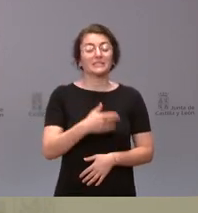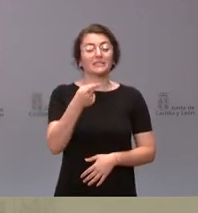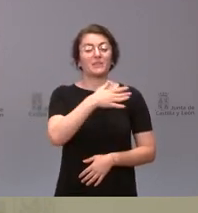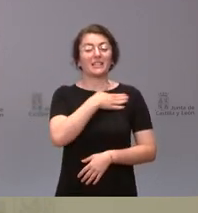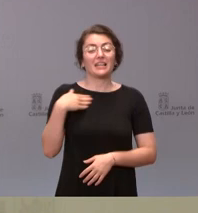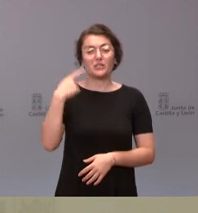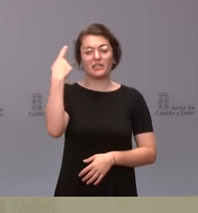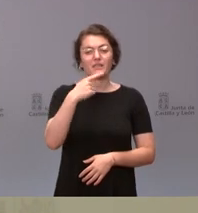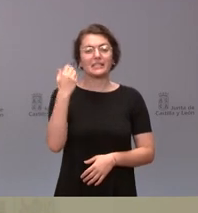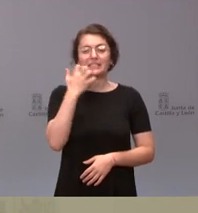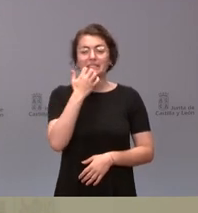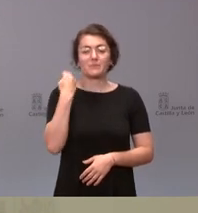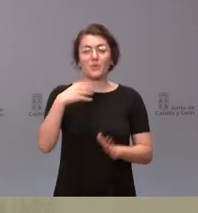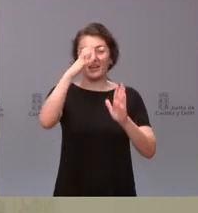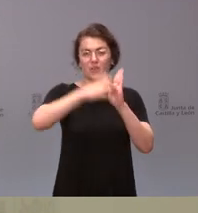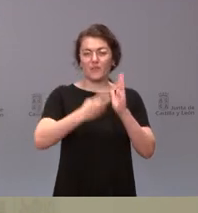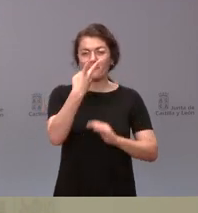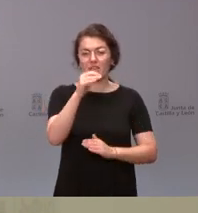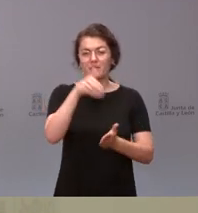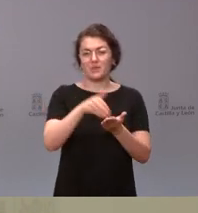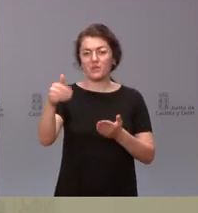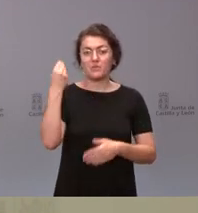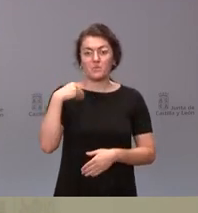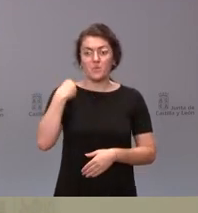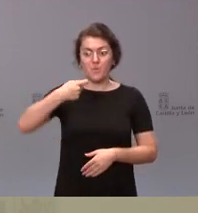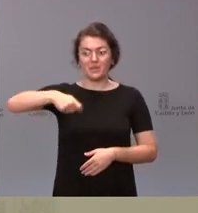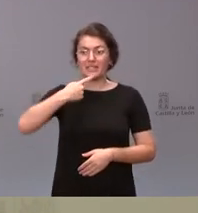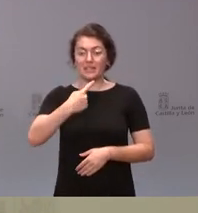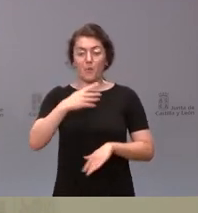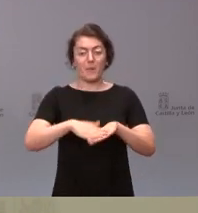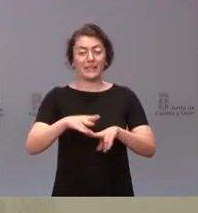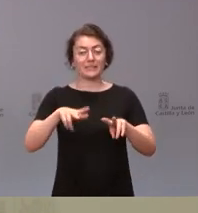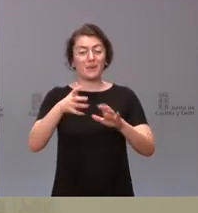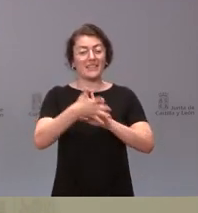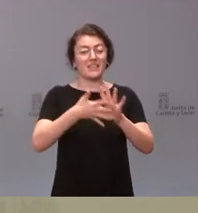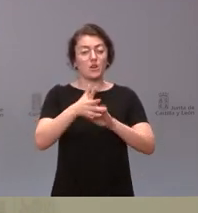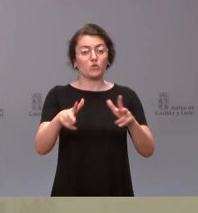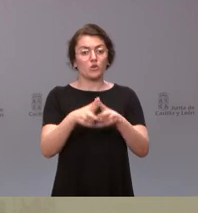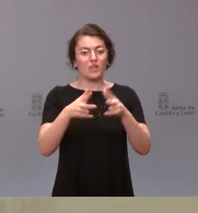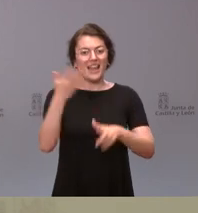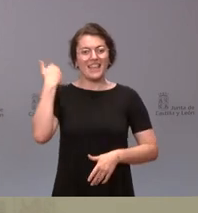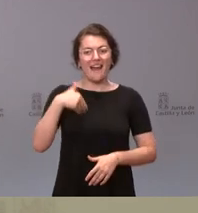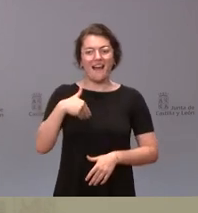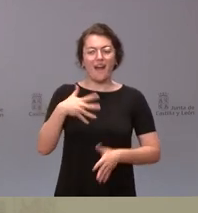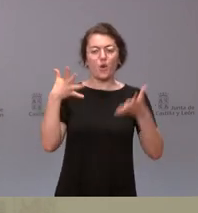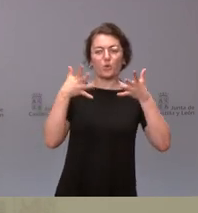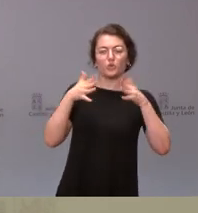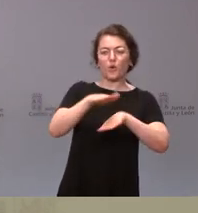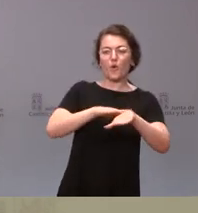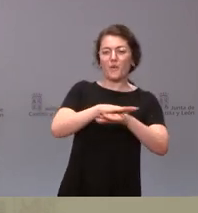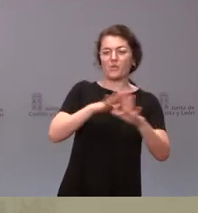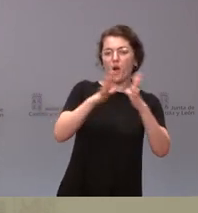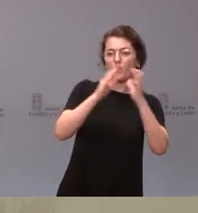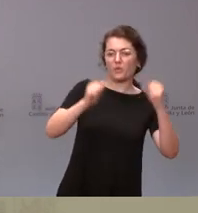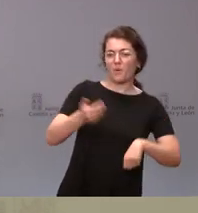20 millones que anunció el vicepresidente el lunes al diálogo social se acordó en Consejo de Gobierno, en el Consejo de Gobierno del jueves,